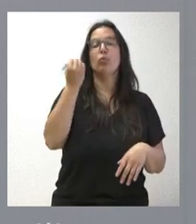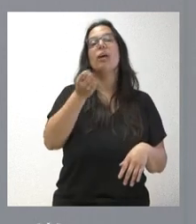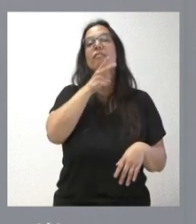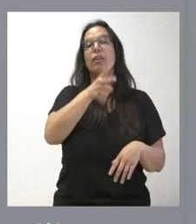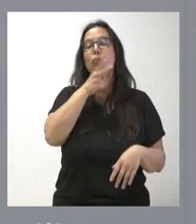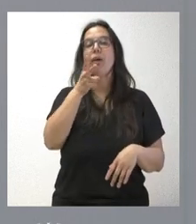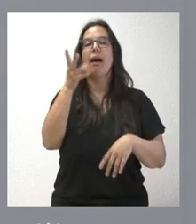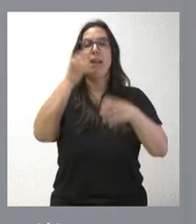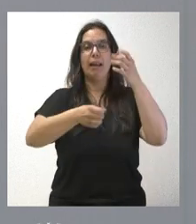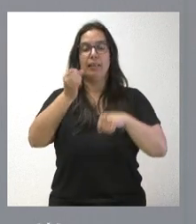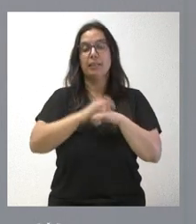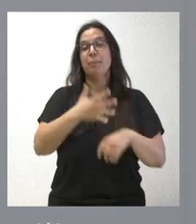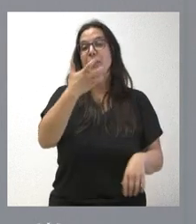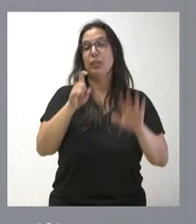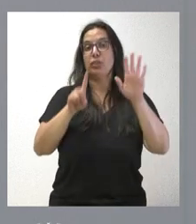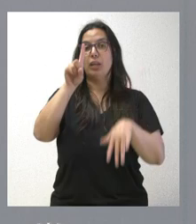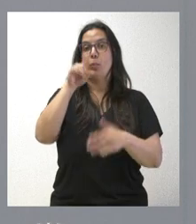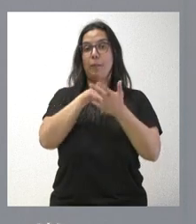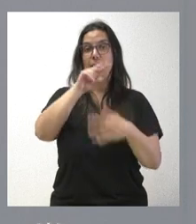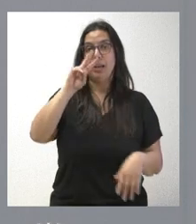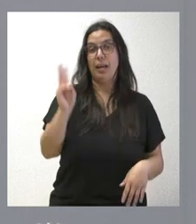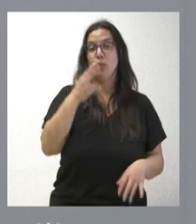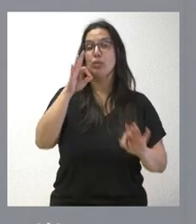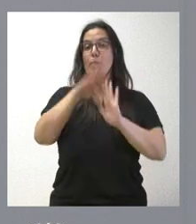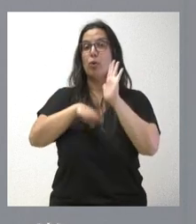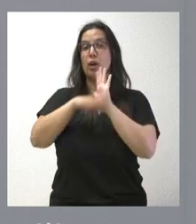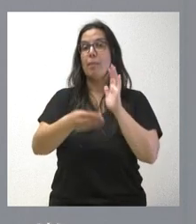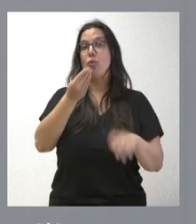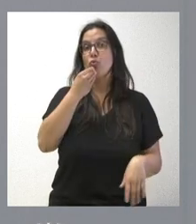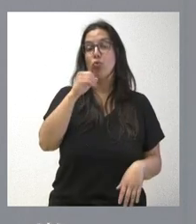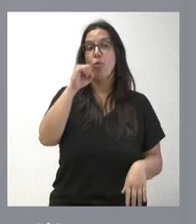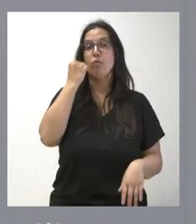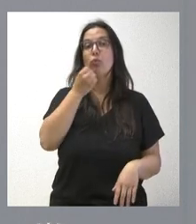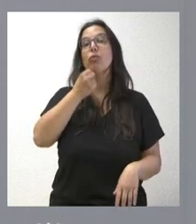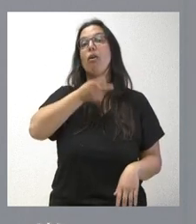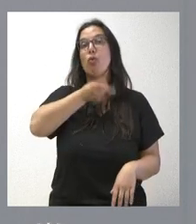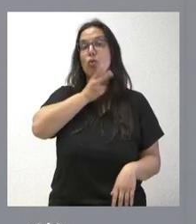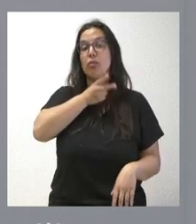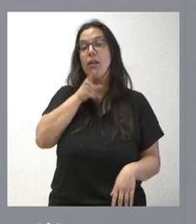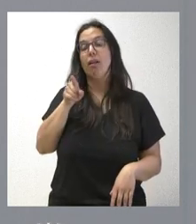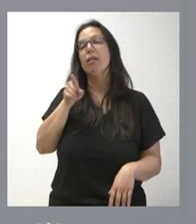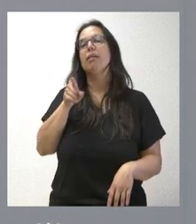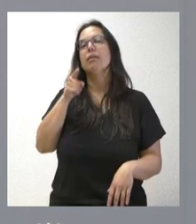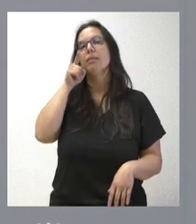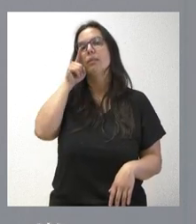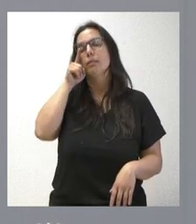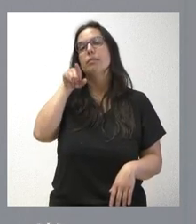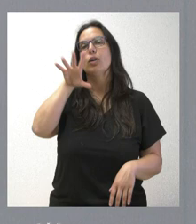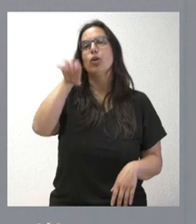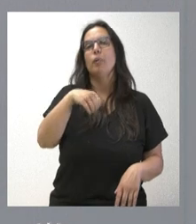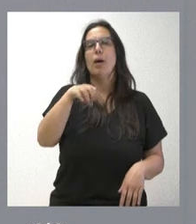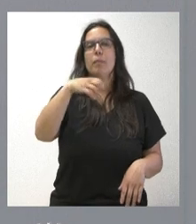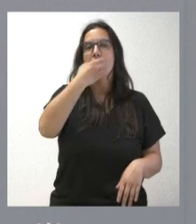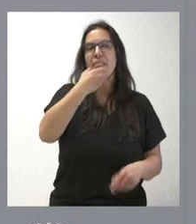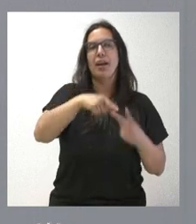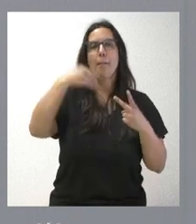leche. De los 571.000 euros del programa de consumo de frutas y hortalizas, se está hablando de la adquisición de manzanas,